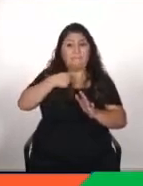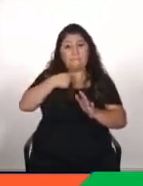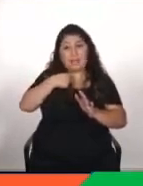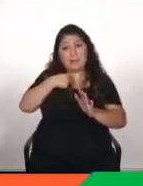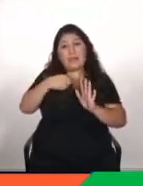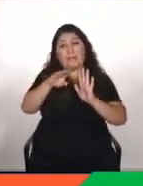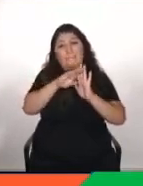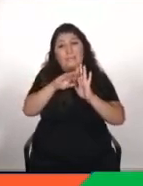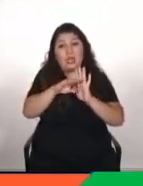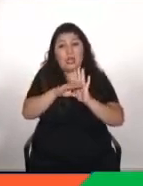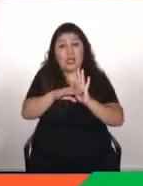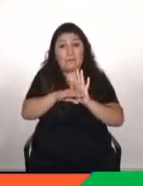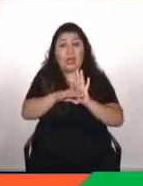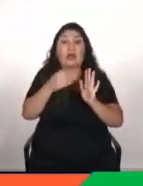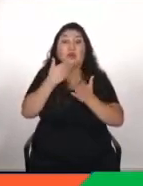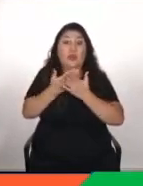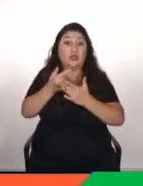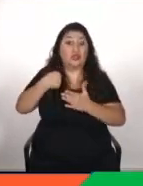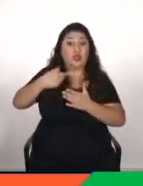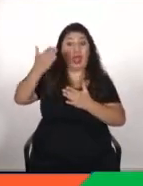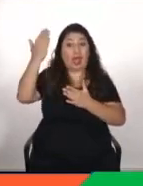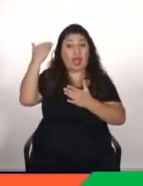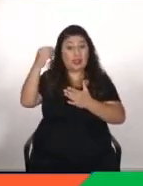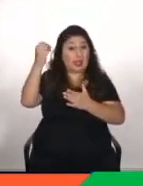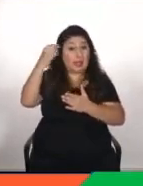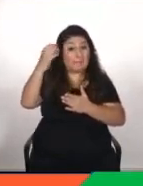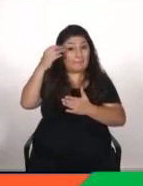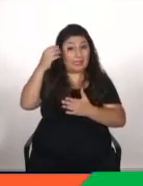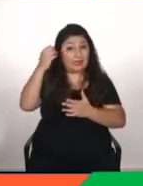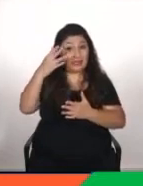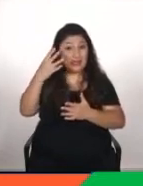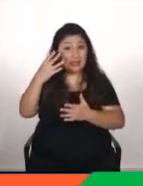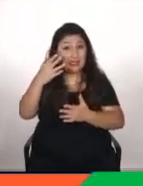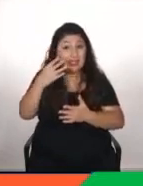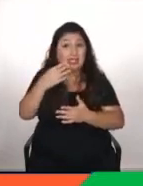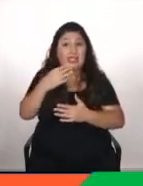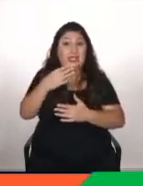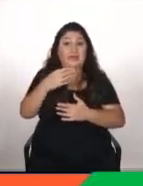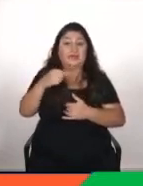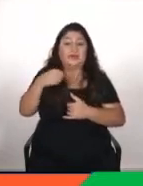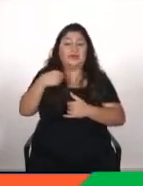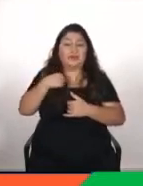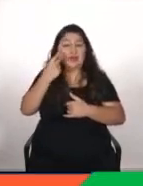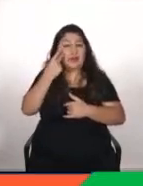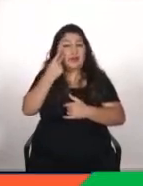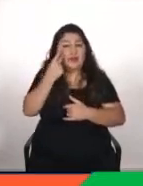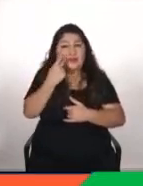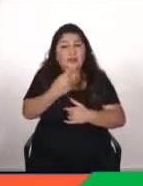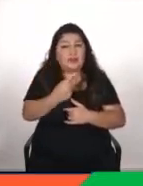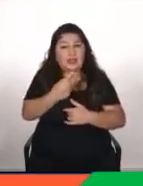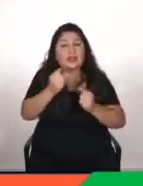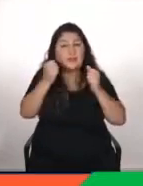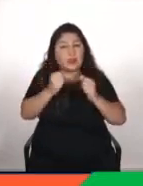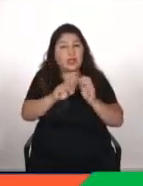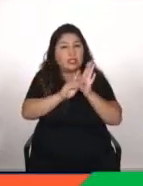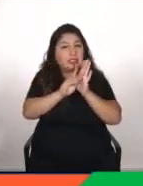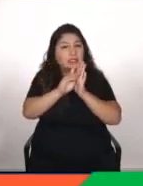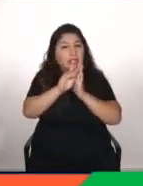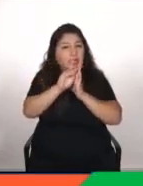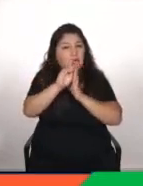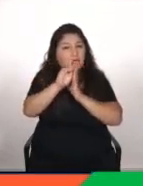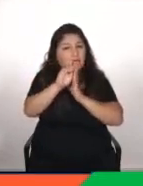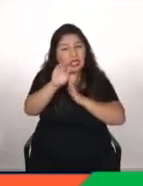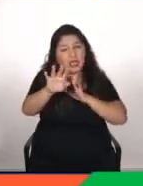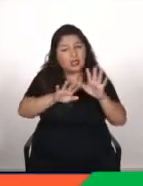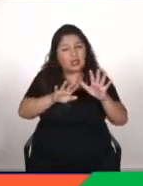algo súper bonito yo cuando aprendí a programar empecé a me notaba como que tenía un súper poder nuevo y que podía desarrollar pues cosas que eran mágicas